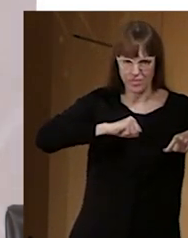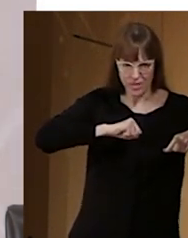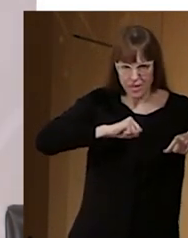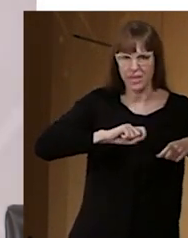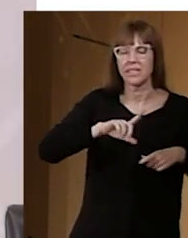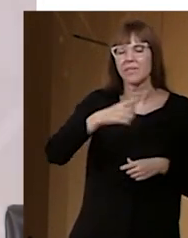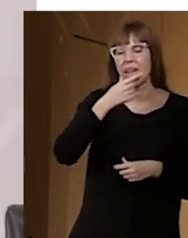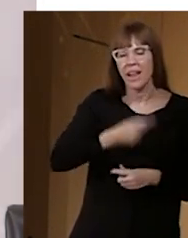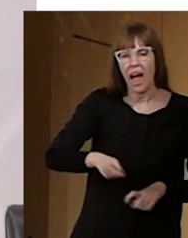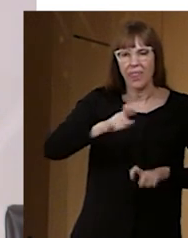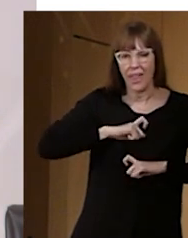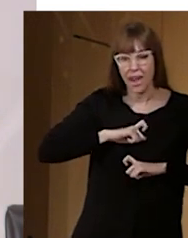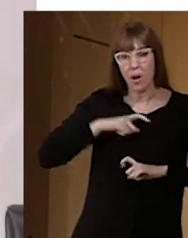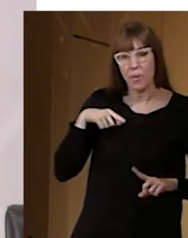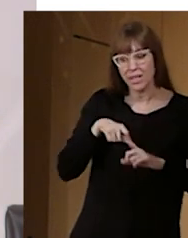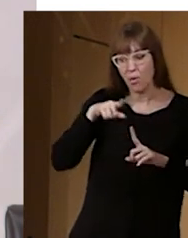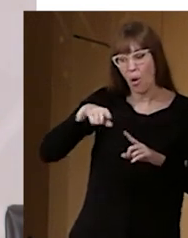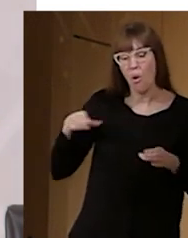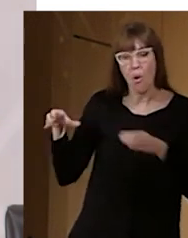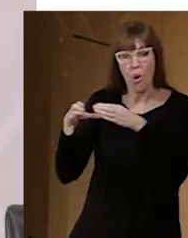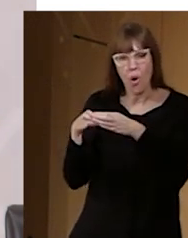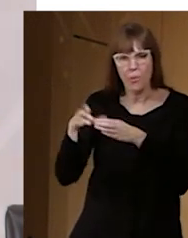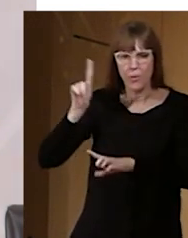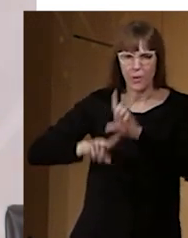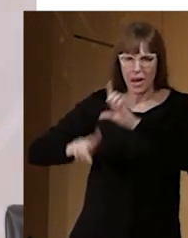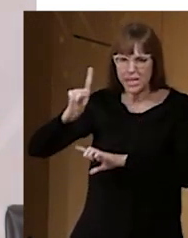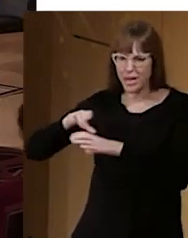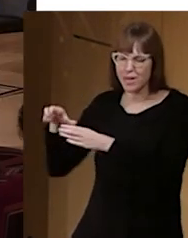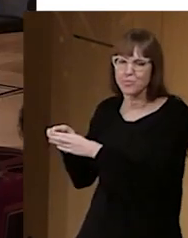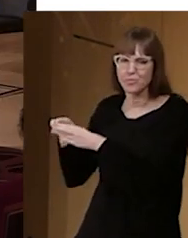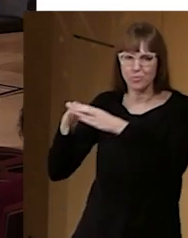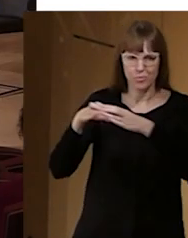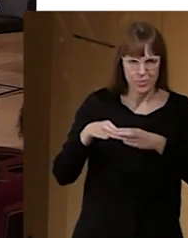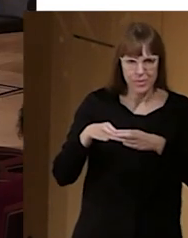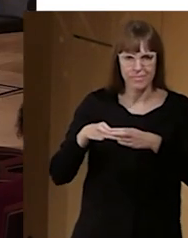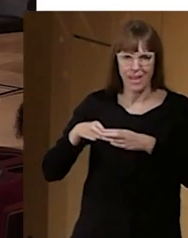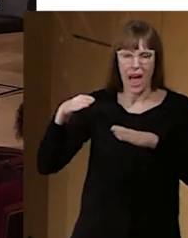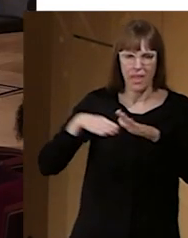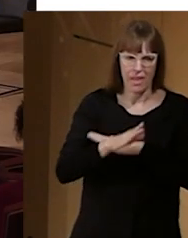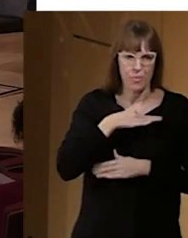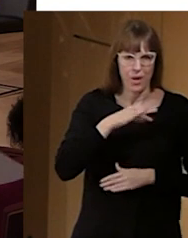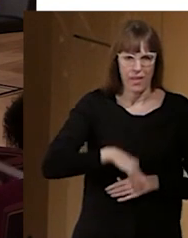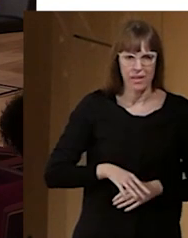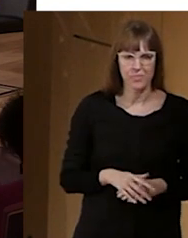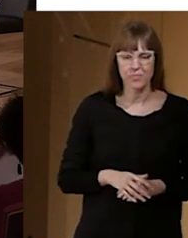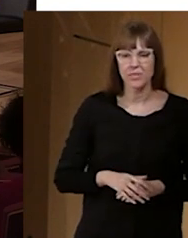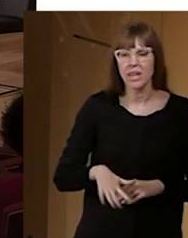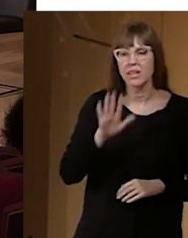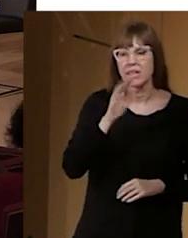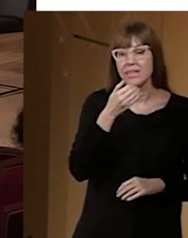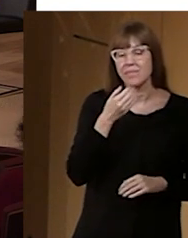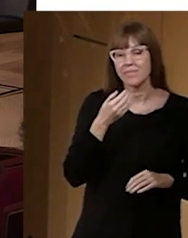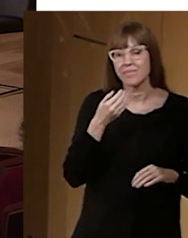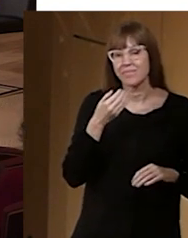grupo que tiene problemas de desplazarse, etcétera, pueda hacer, ¿no? Hay que poner, como digo,